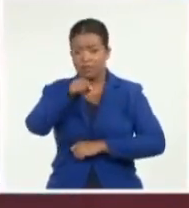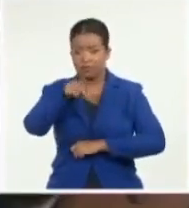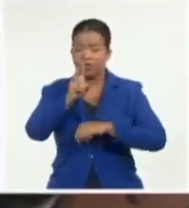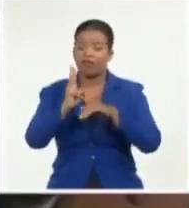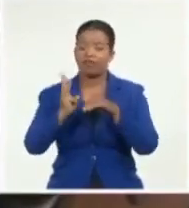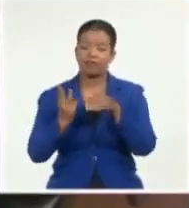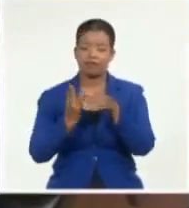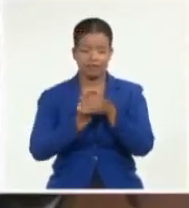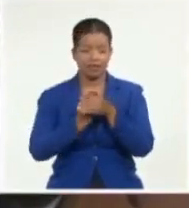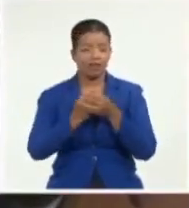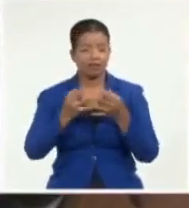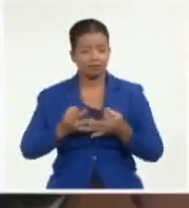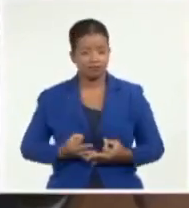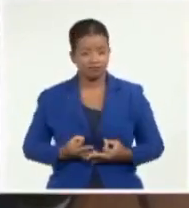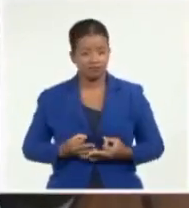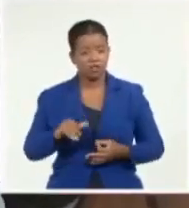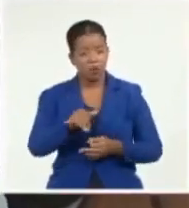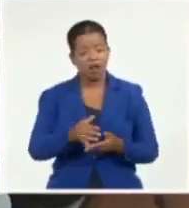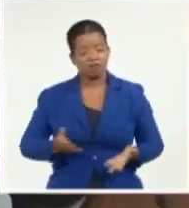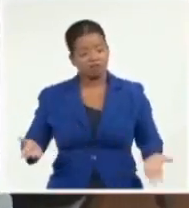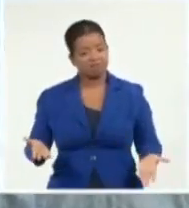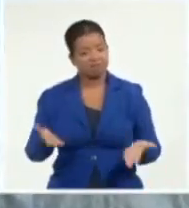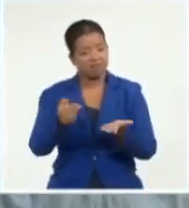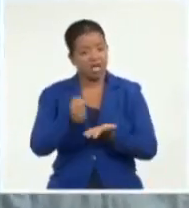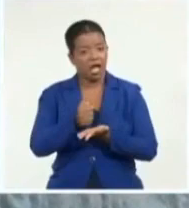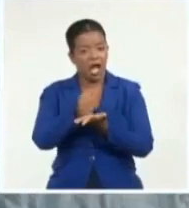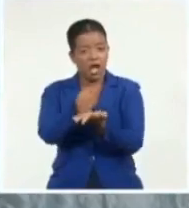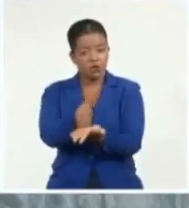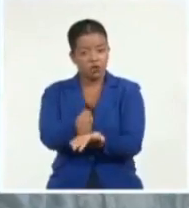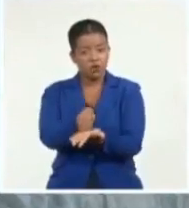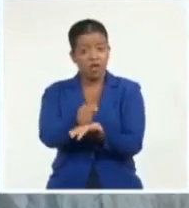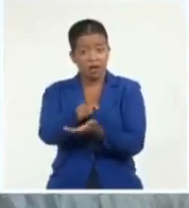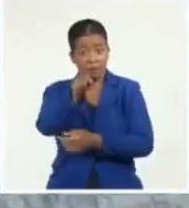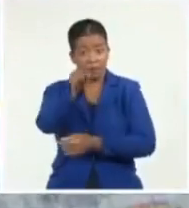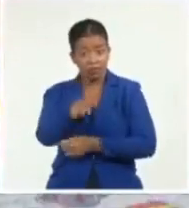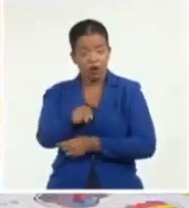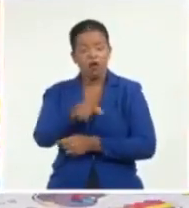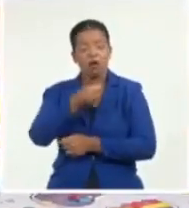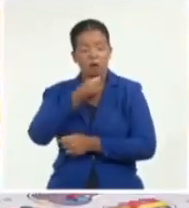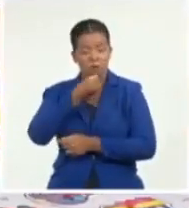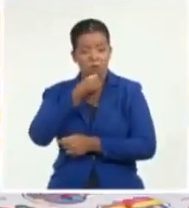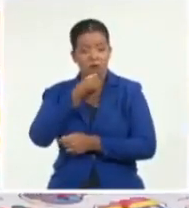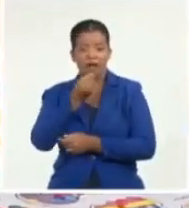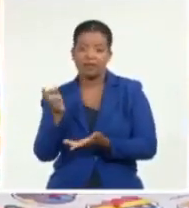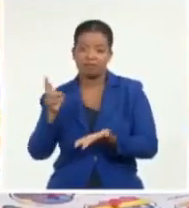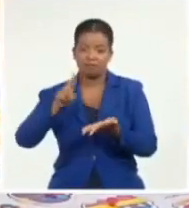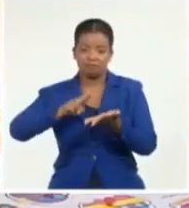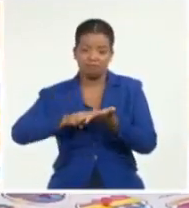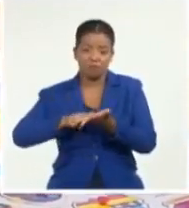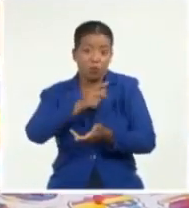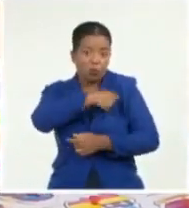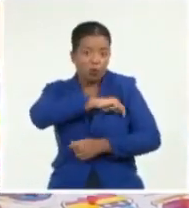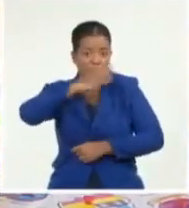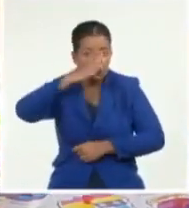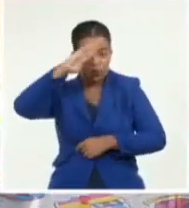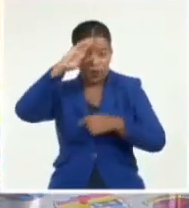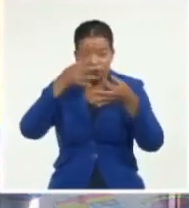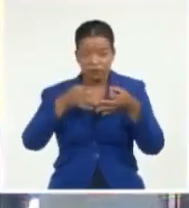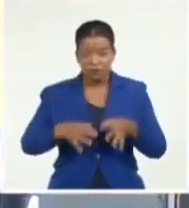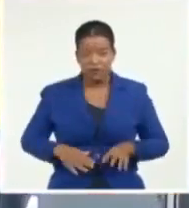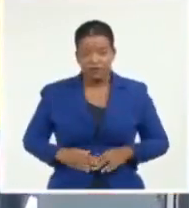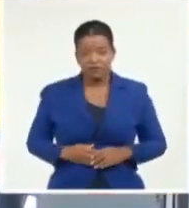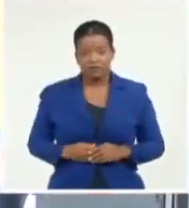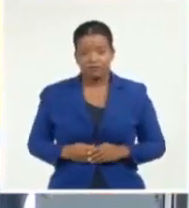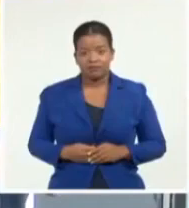discapacidad y las impulsa para que sean un ente activo en la sociedad cubana. Este es Lilian González,